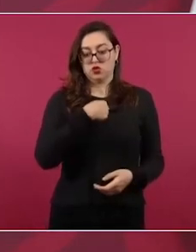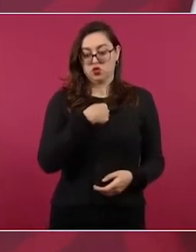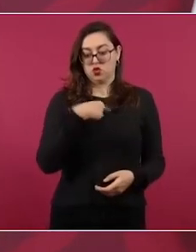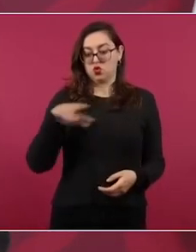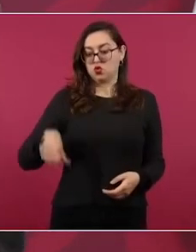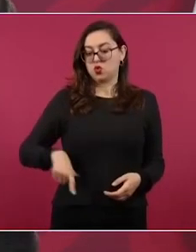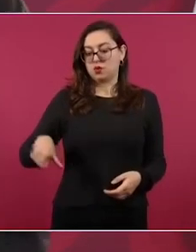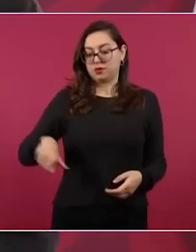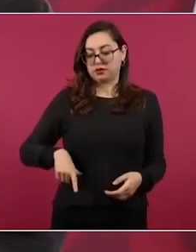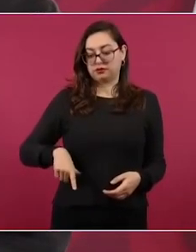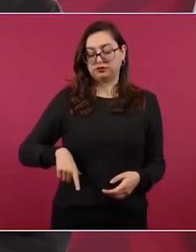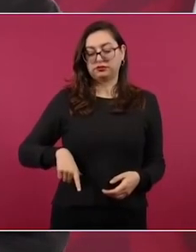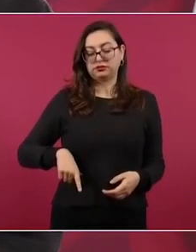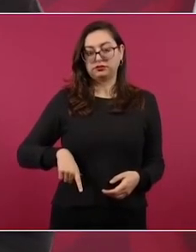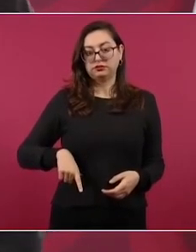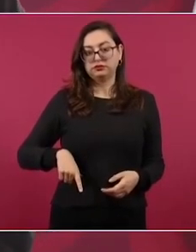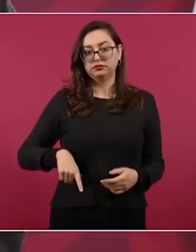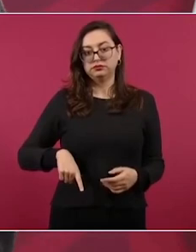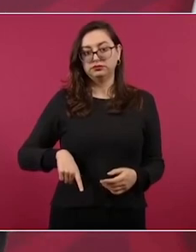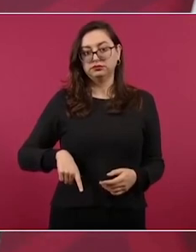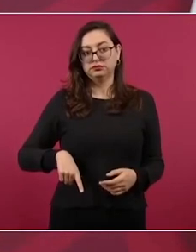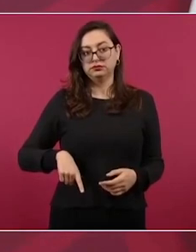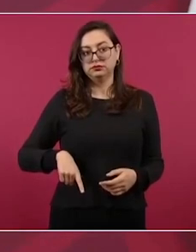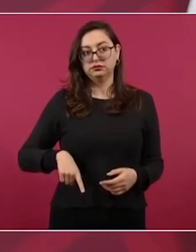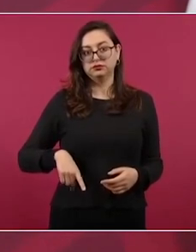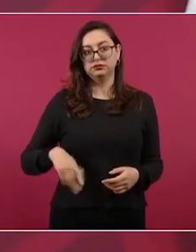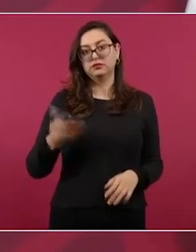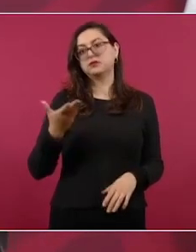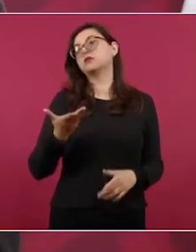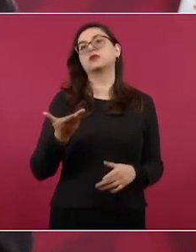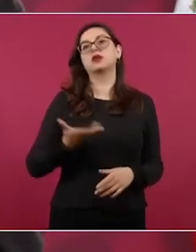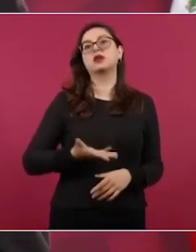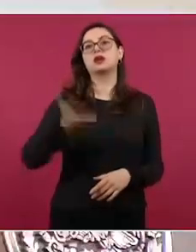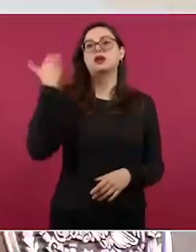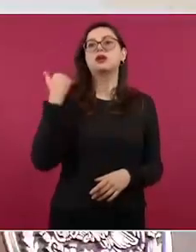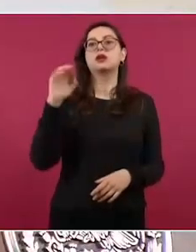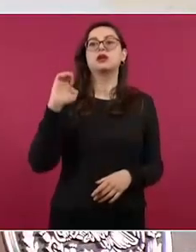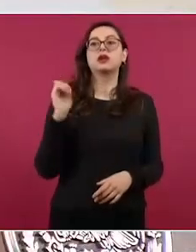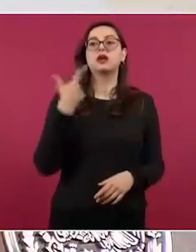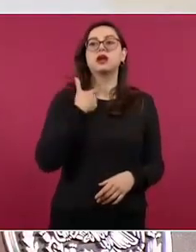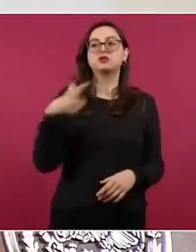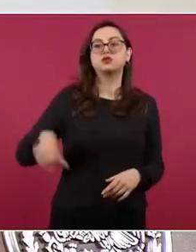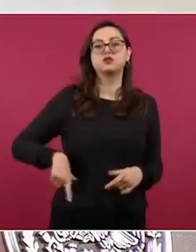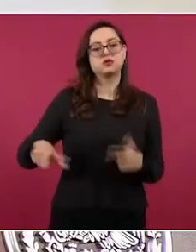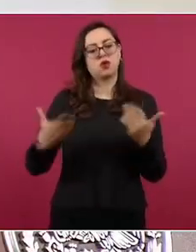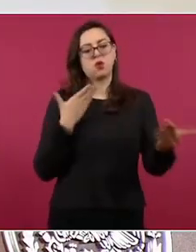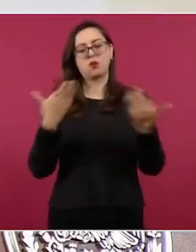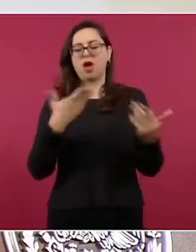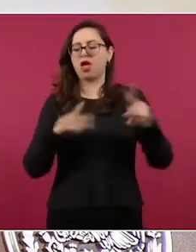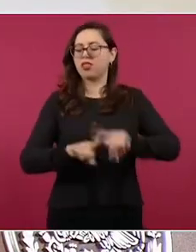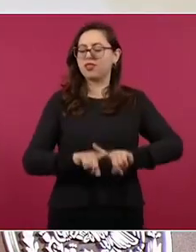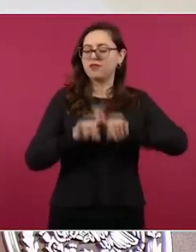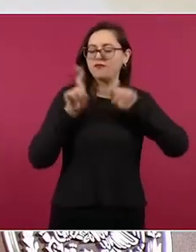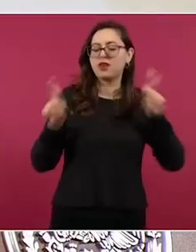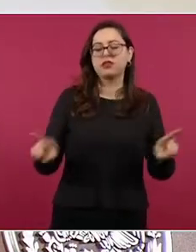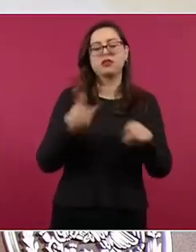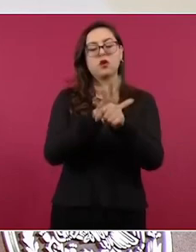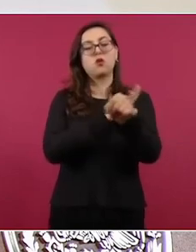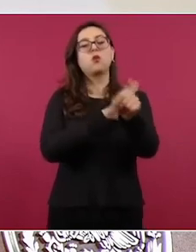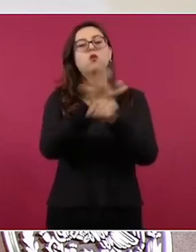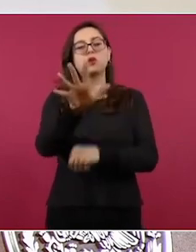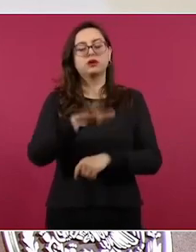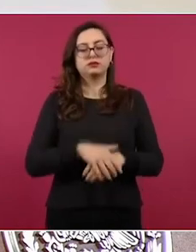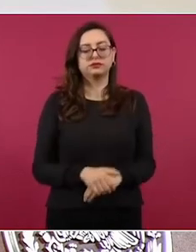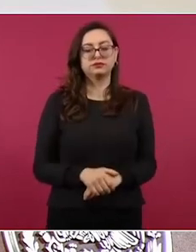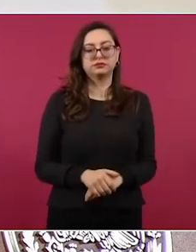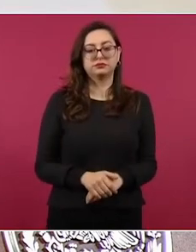Estado ya no es el que viola los derechos humanos, como era